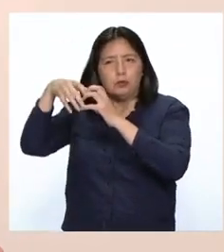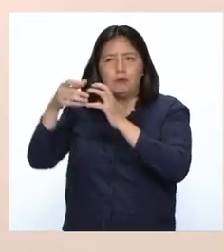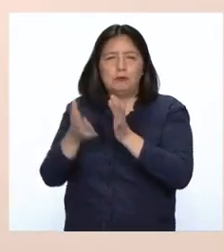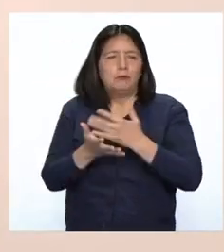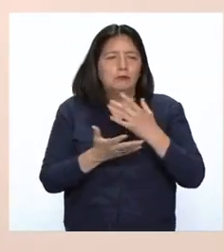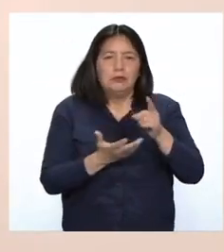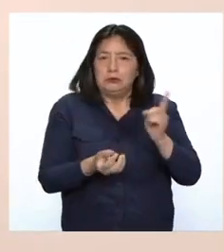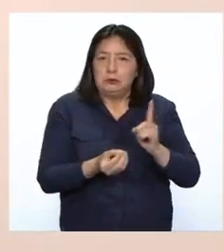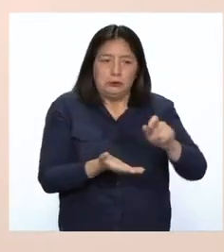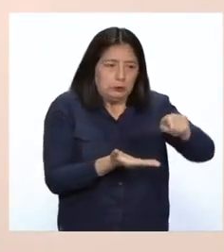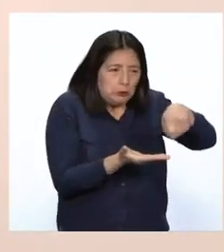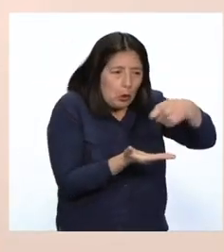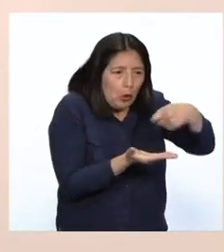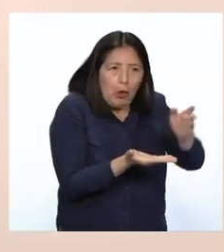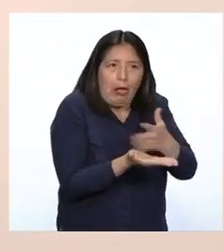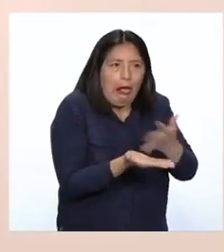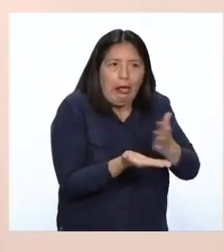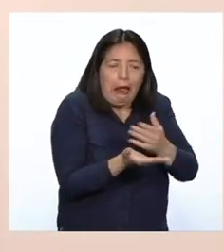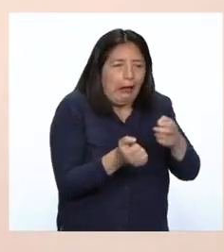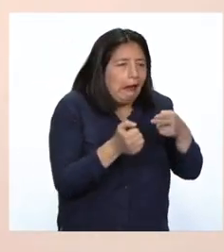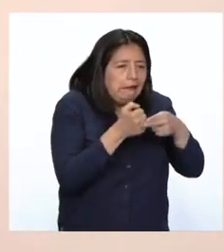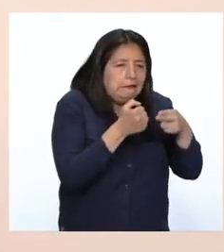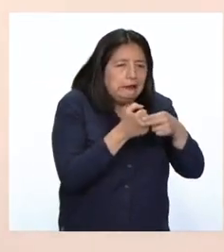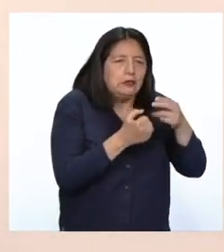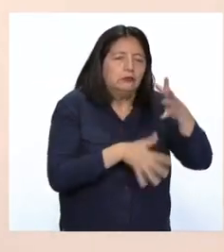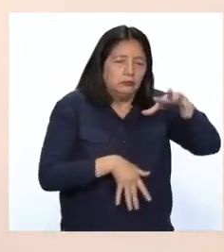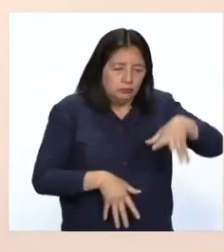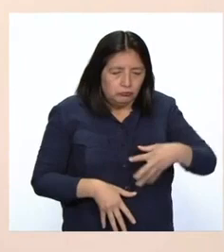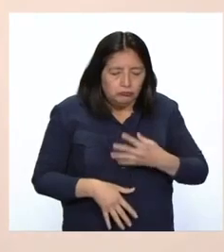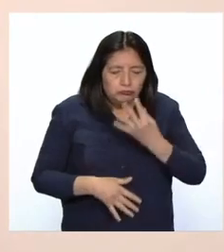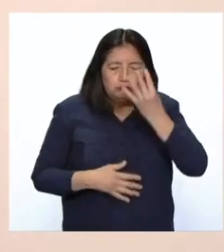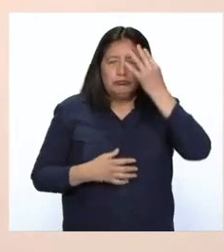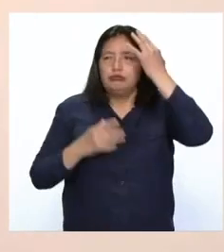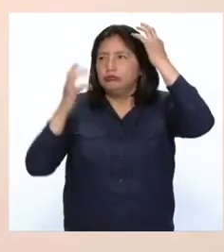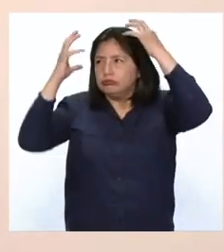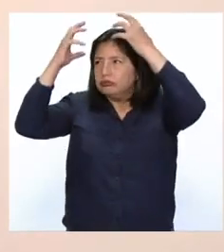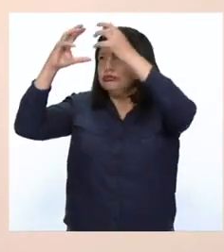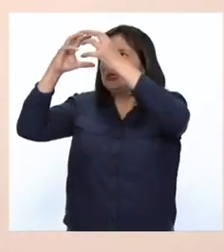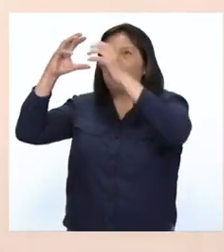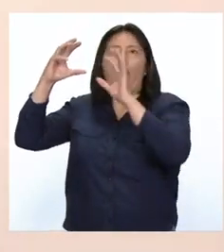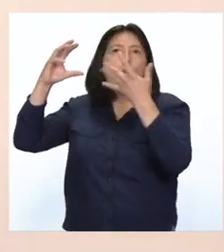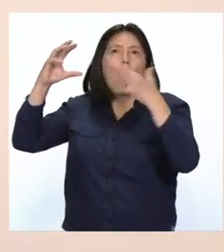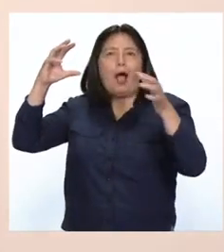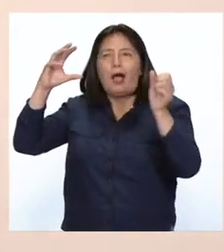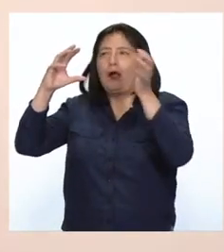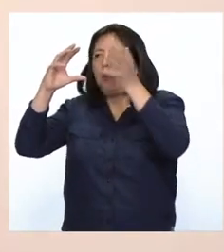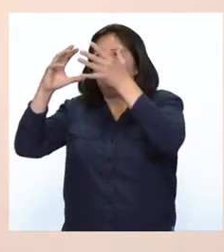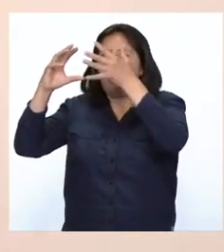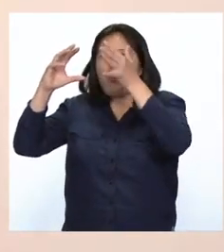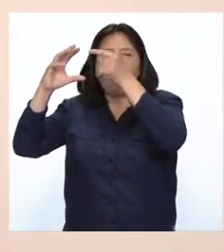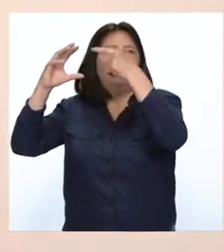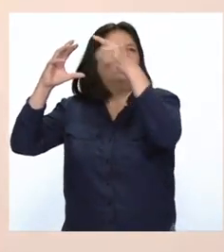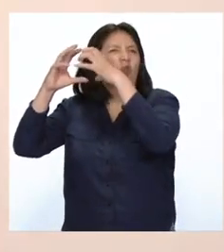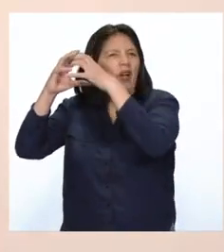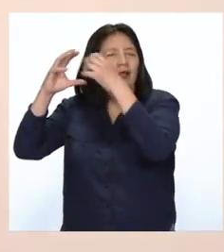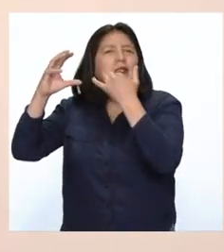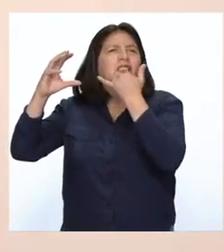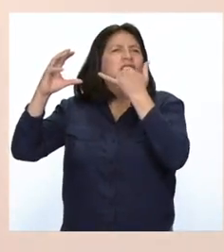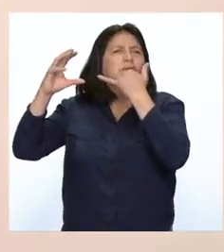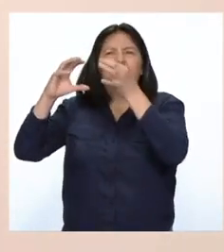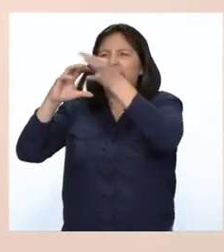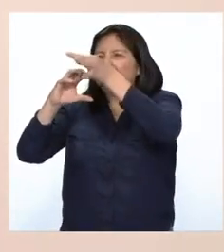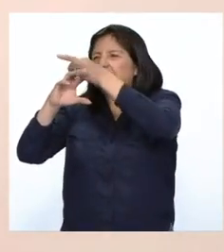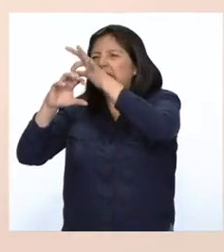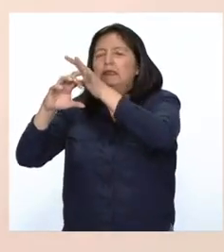consumimos alimentos ricos en hierro, no va a llegar buena oxigenación a nuestro cerebro. ¿Y qué pasa? Con estas neuronas